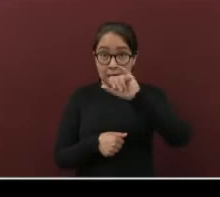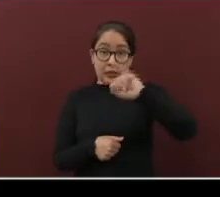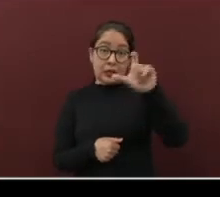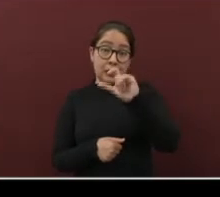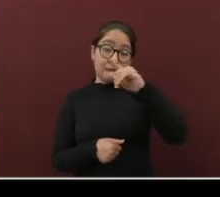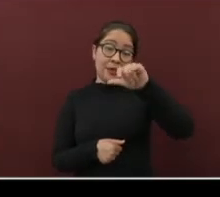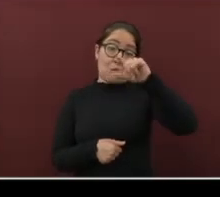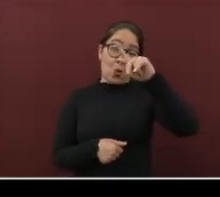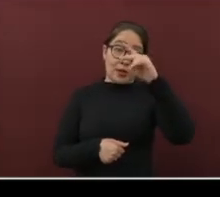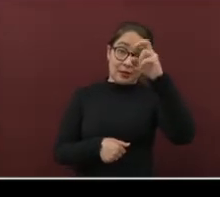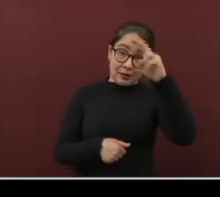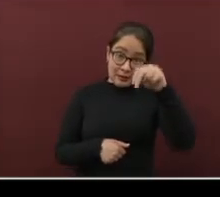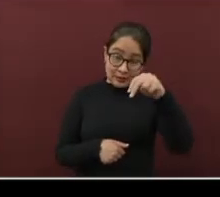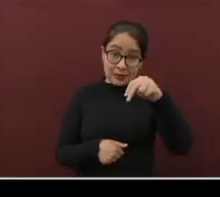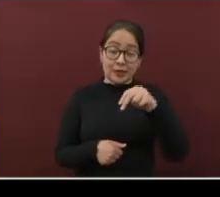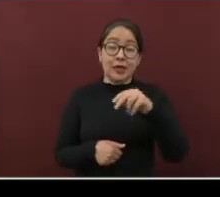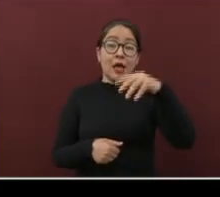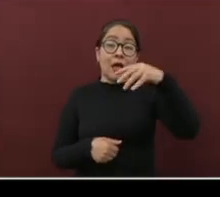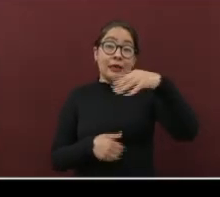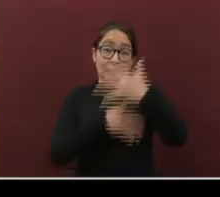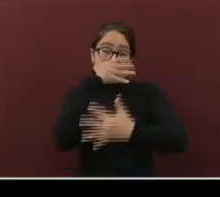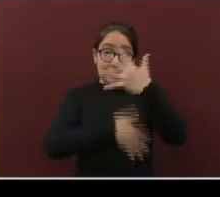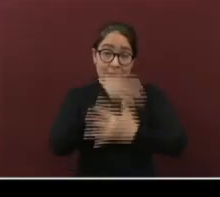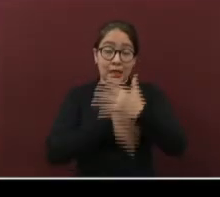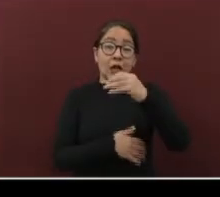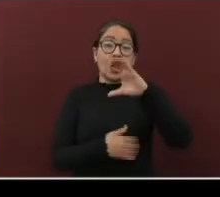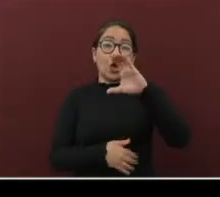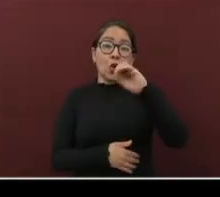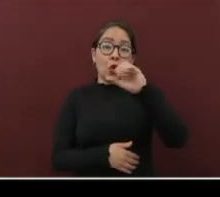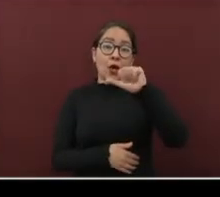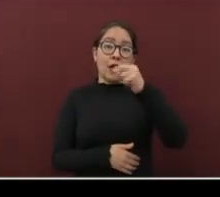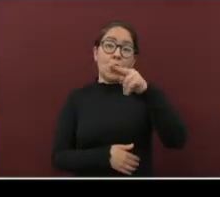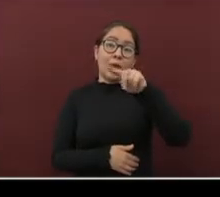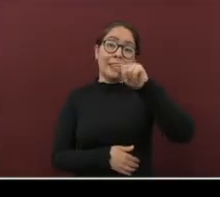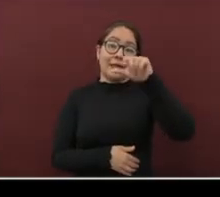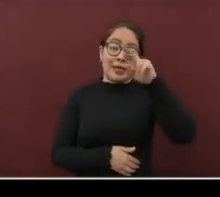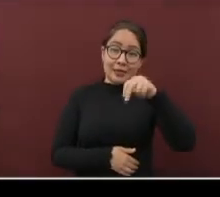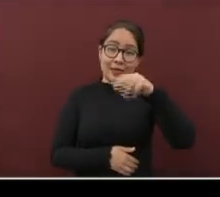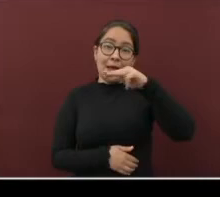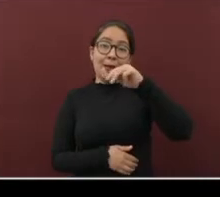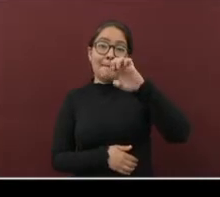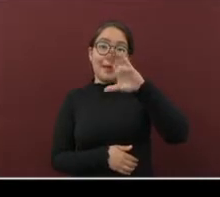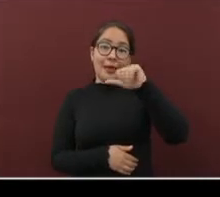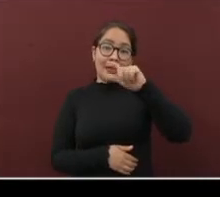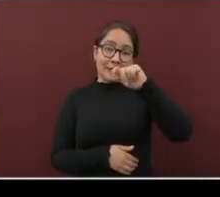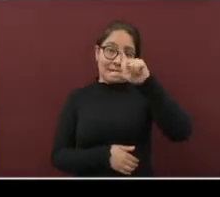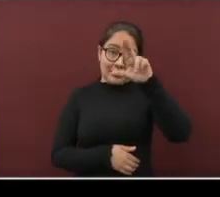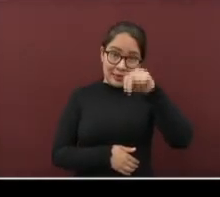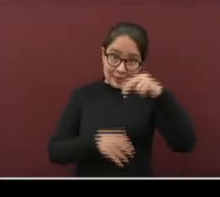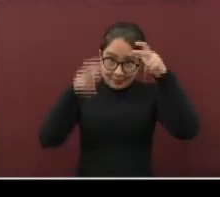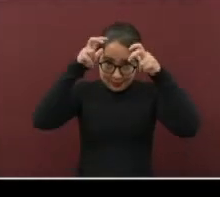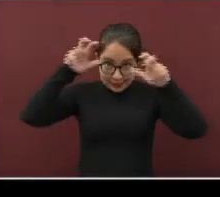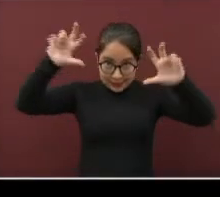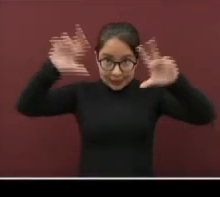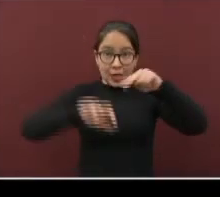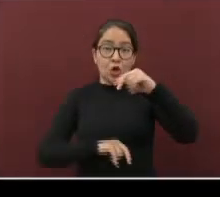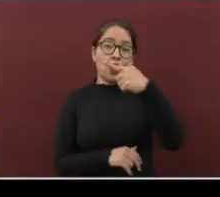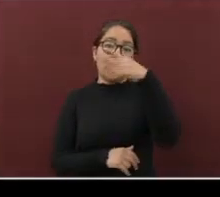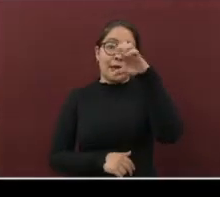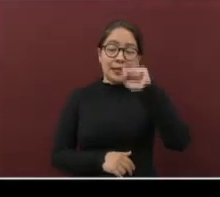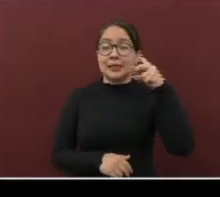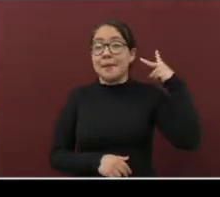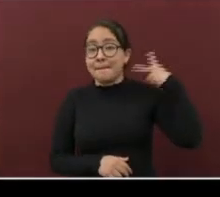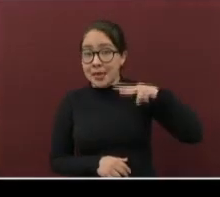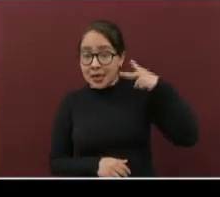15, toca en Coahuitlán, Mecatlán, Mizantla, Nogales, Veracruz,